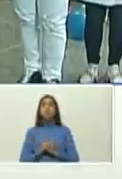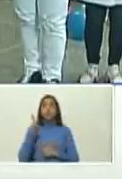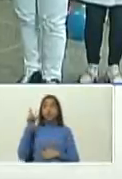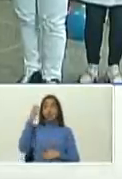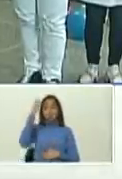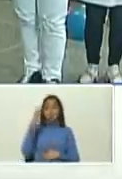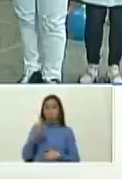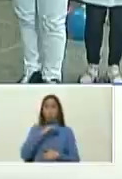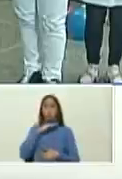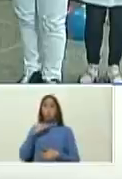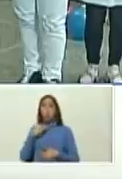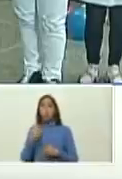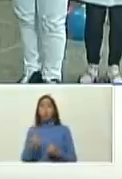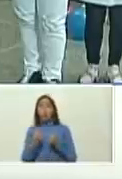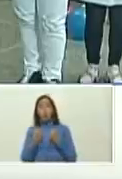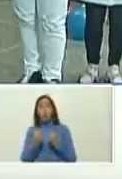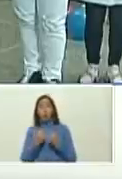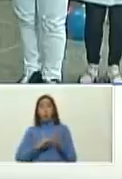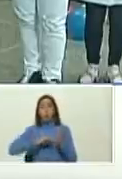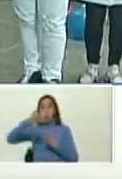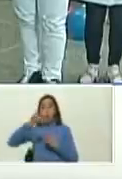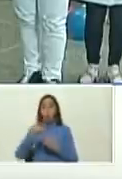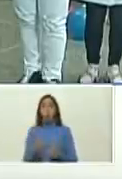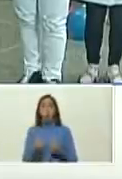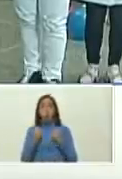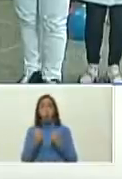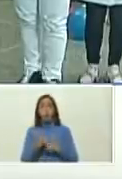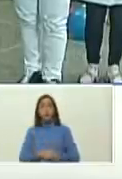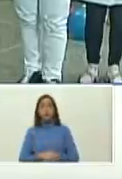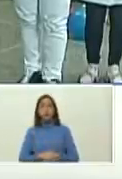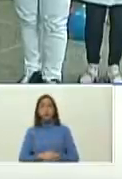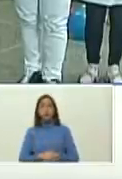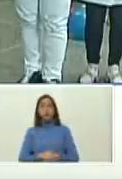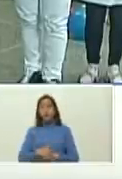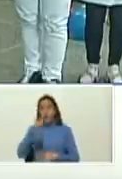hay repunte en Europa en el Reino Unido en Alemania